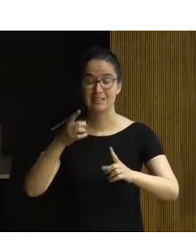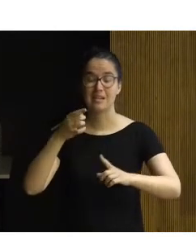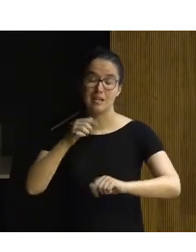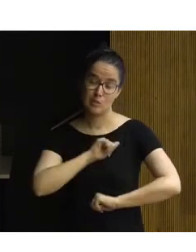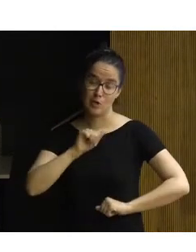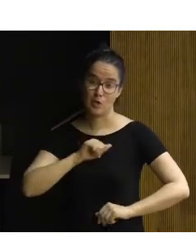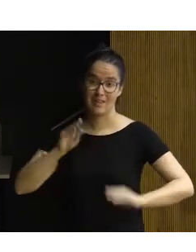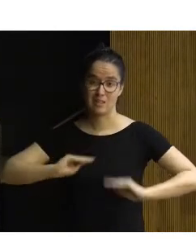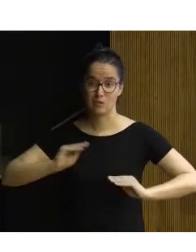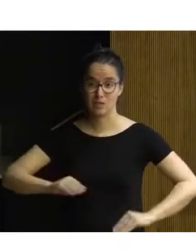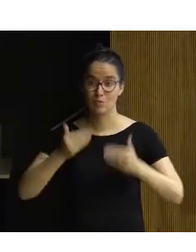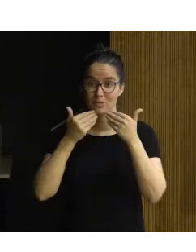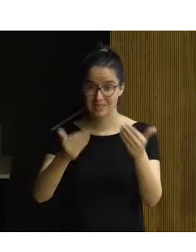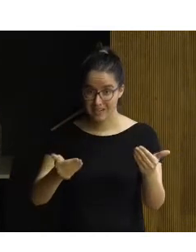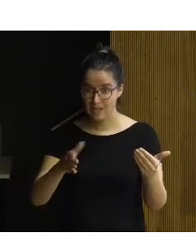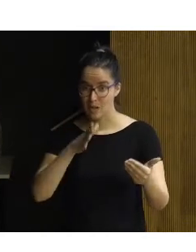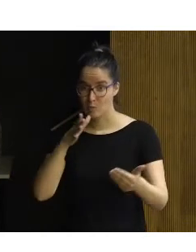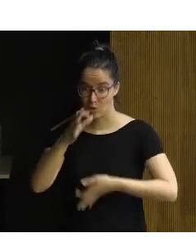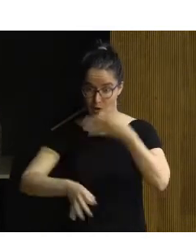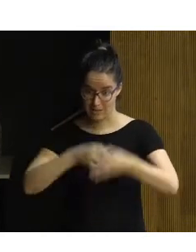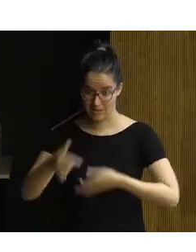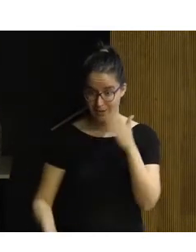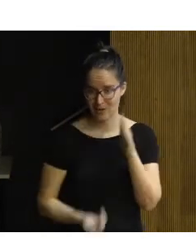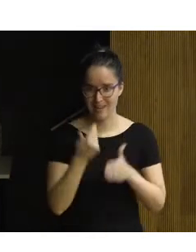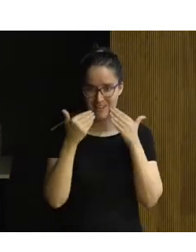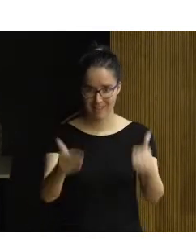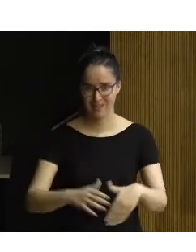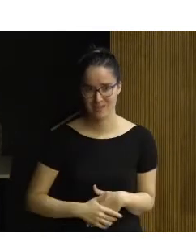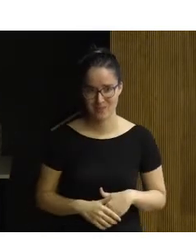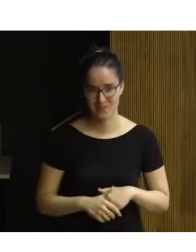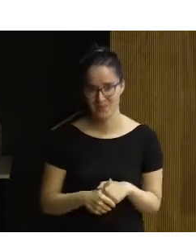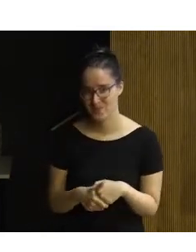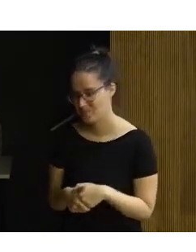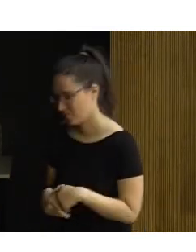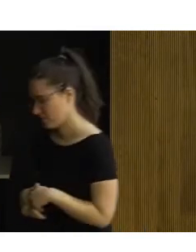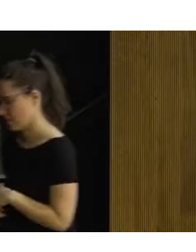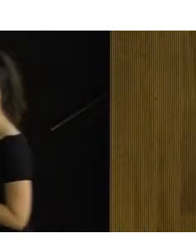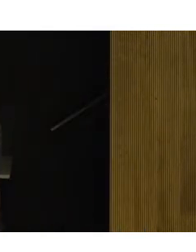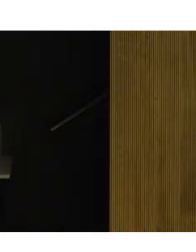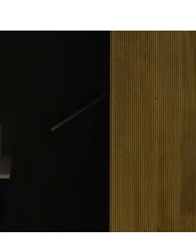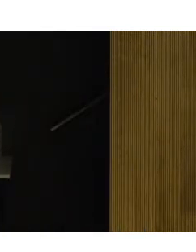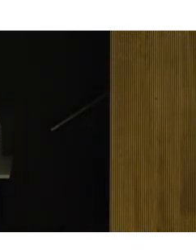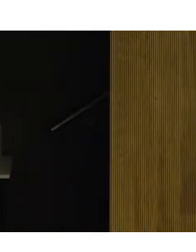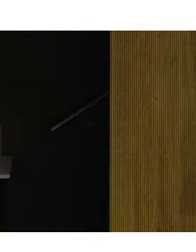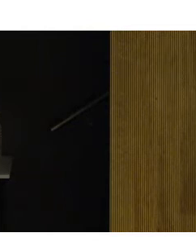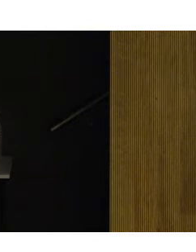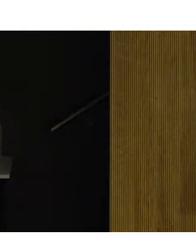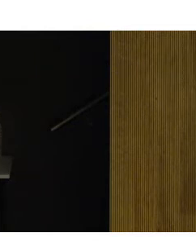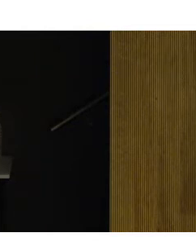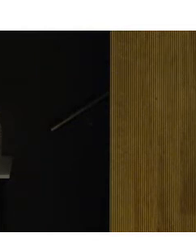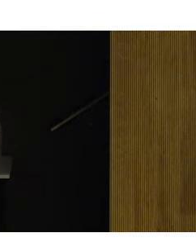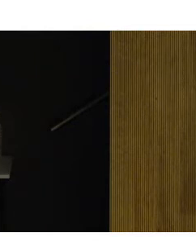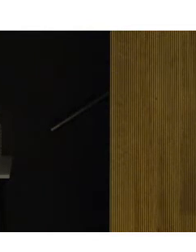de la jornada. Muchas gracias por haber organizado estas jornadas. Gracias. Muy bien, pues para finalizar,